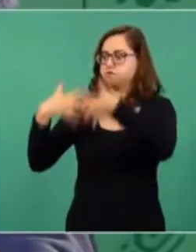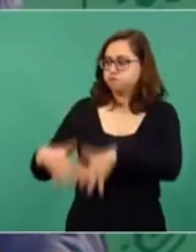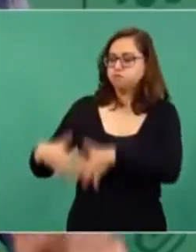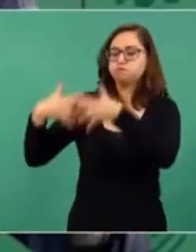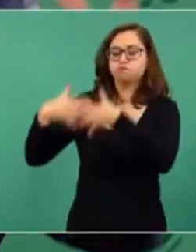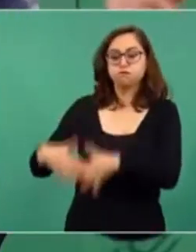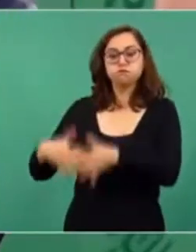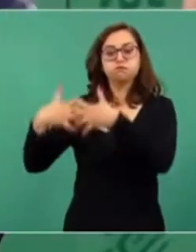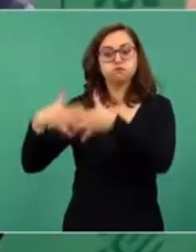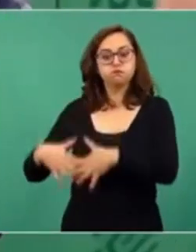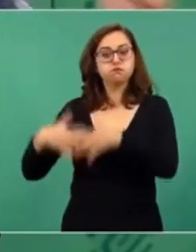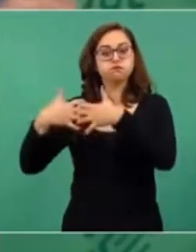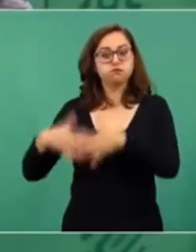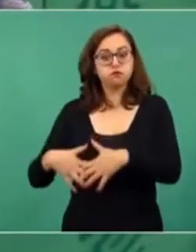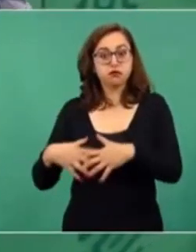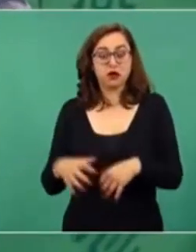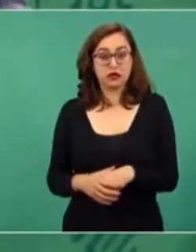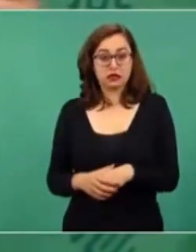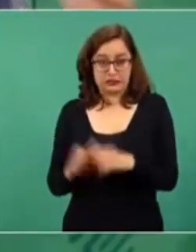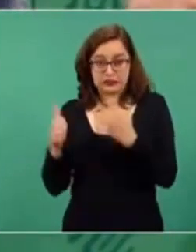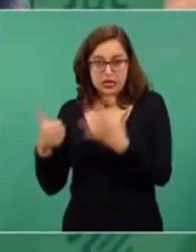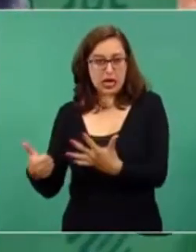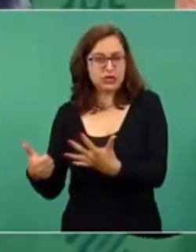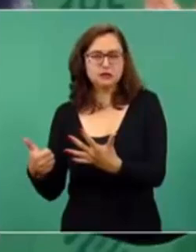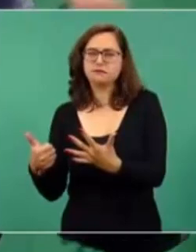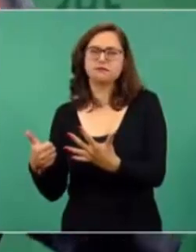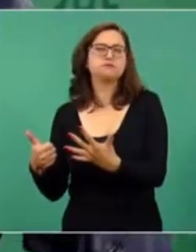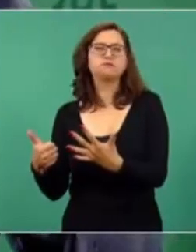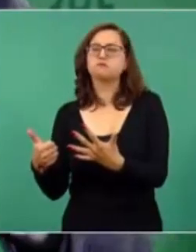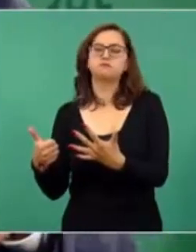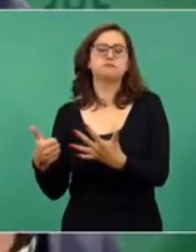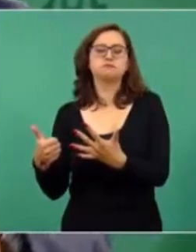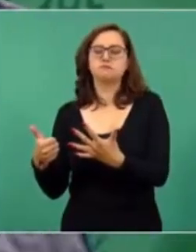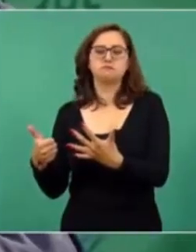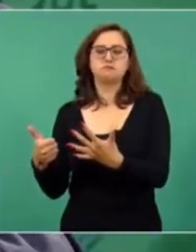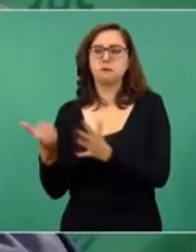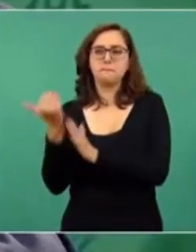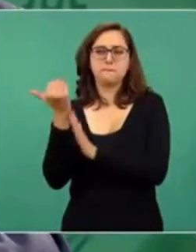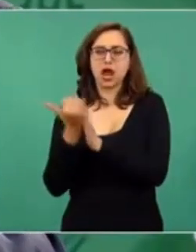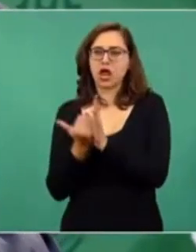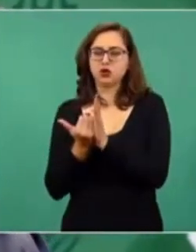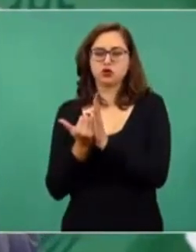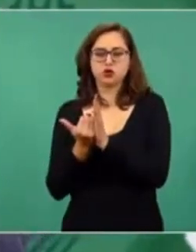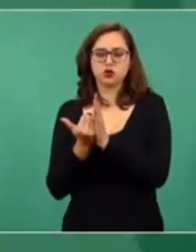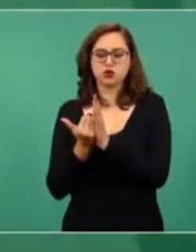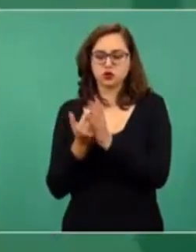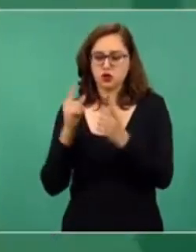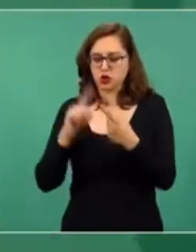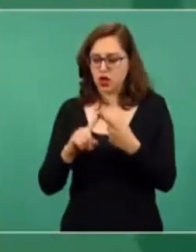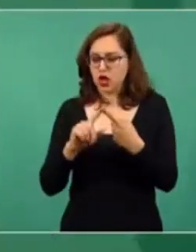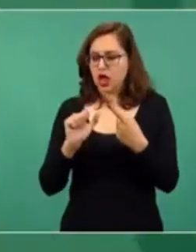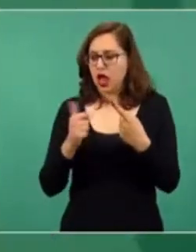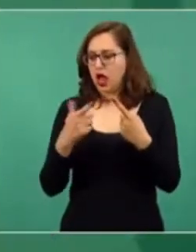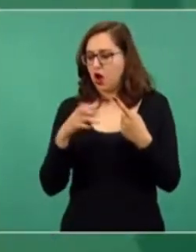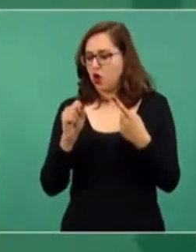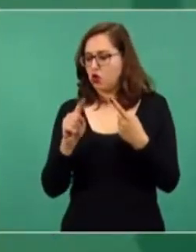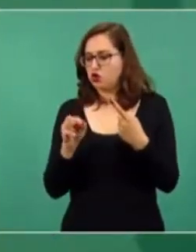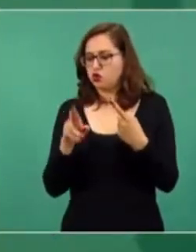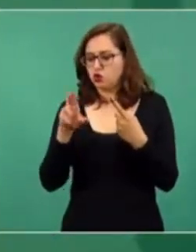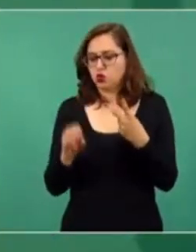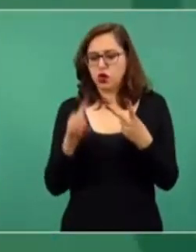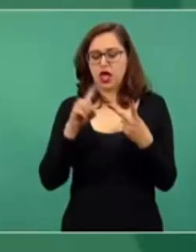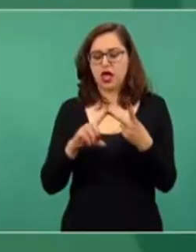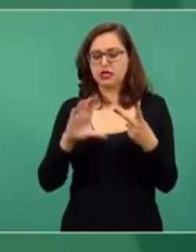Ni siquiera las seis turbinas, estamos hablando de Angostura, de